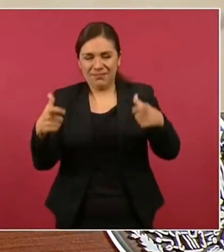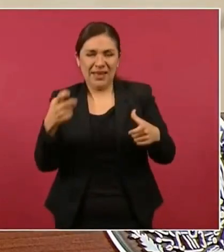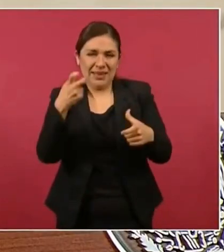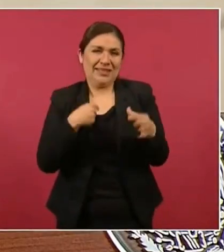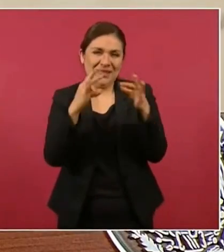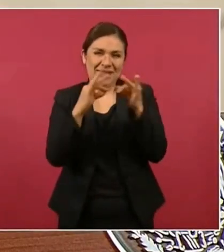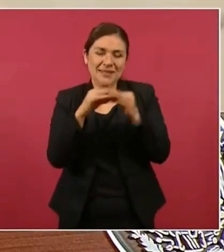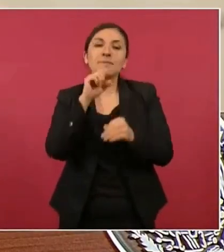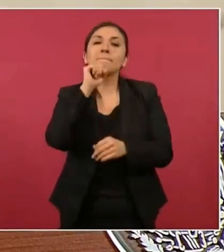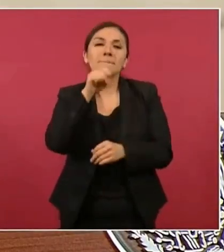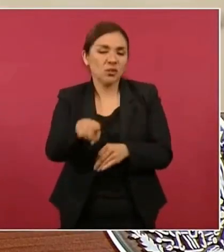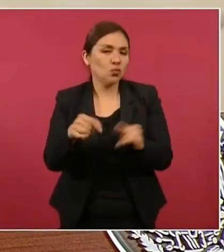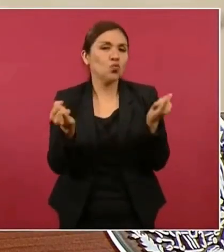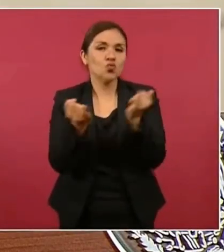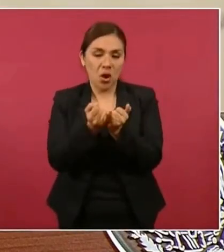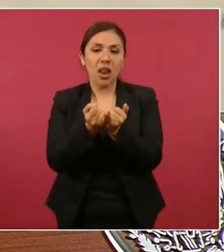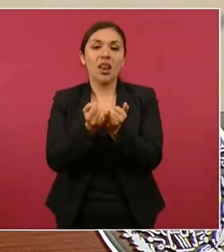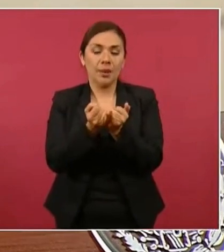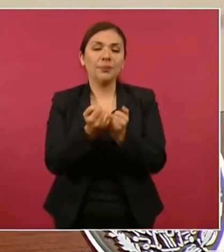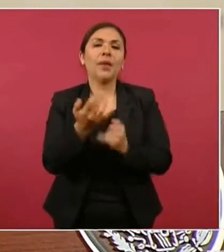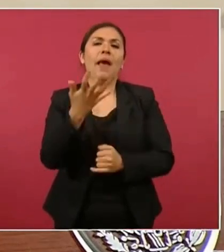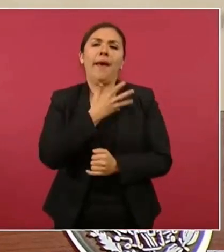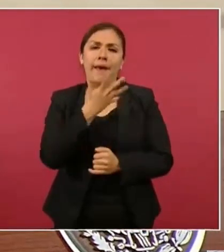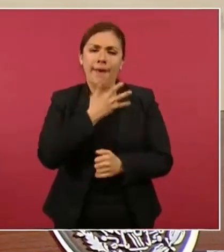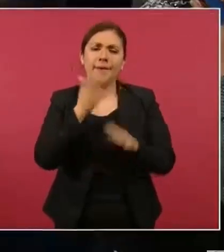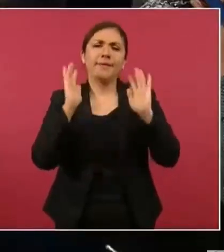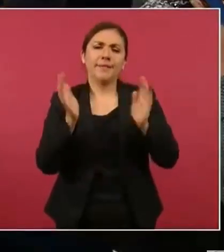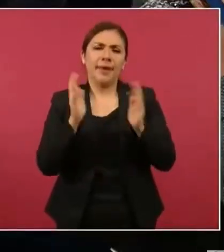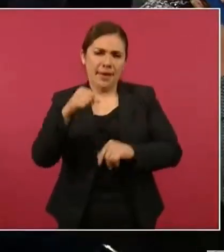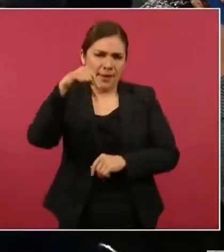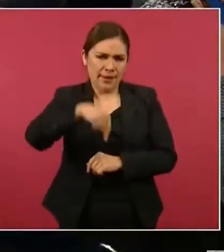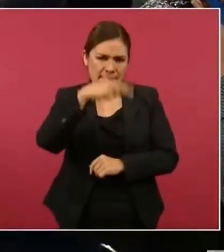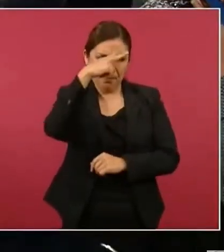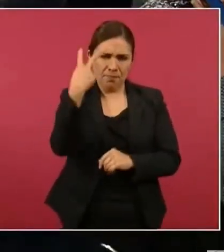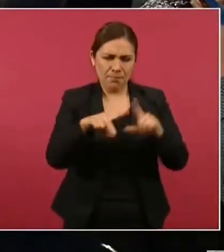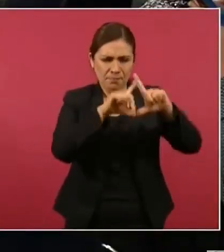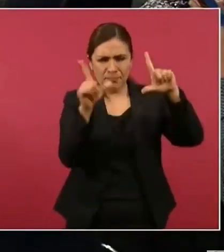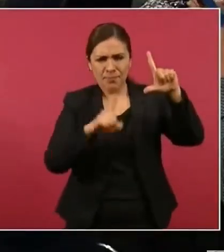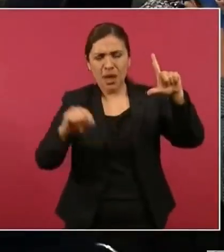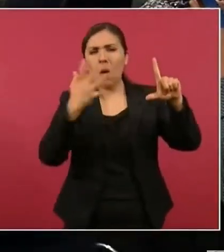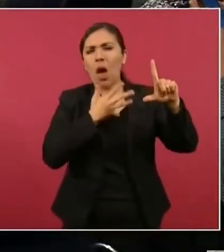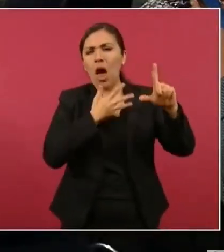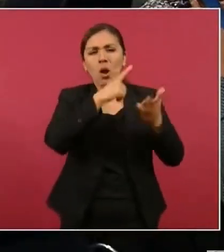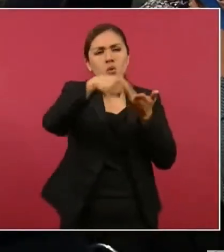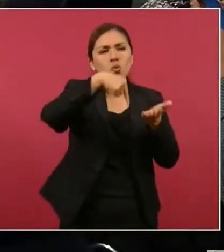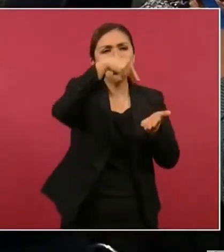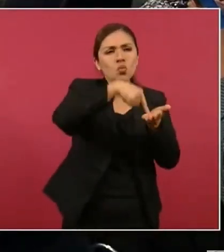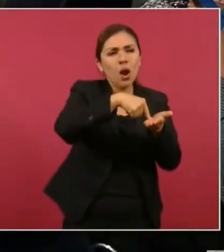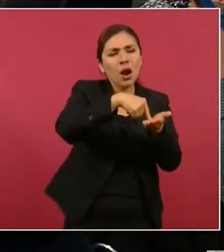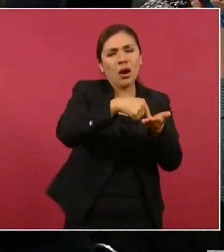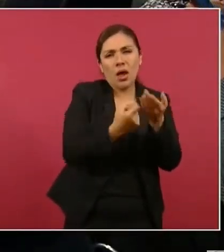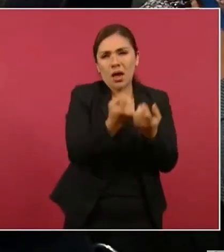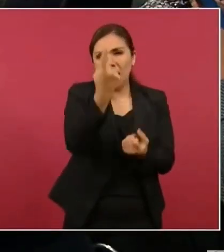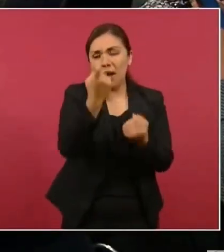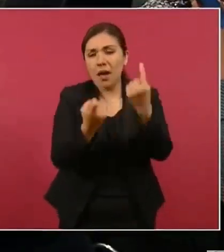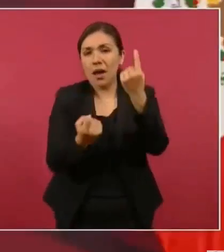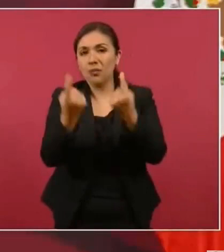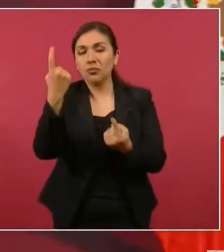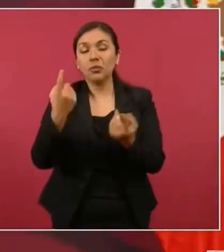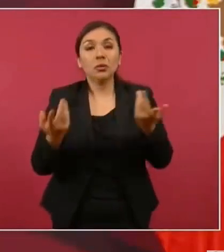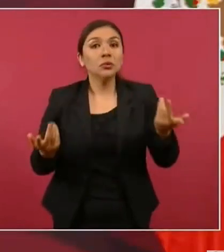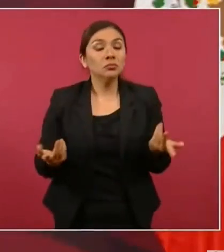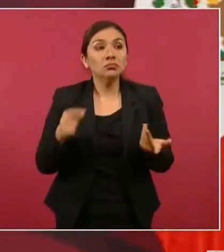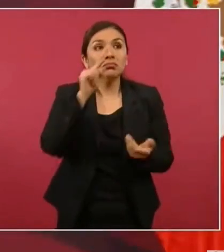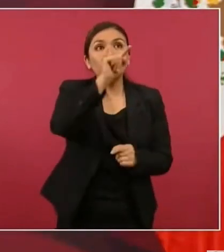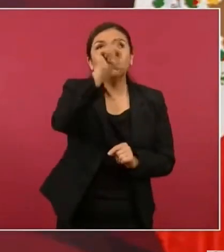Hay ya lugares en el país en donde no se